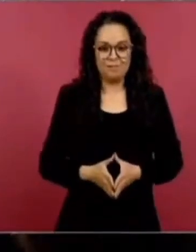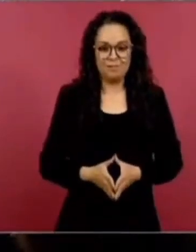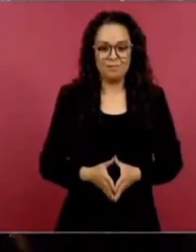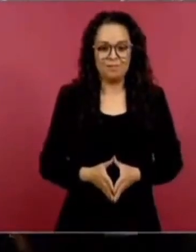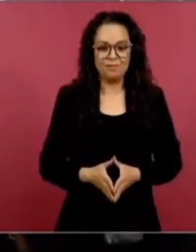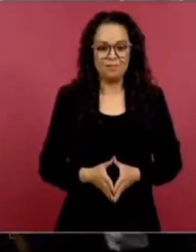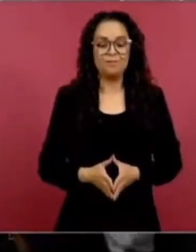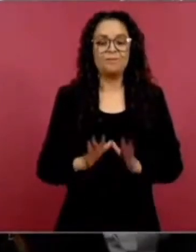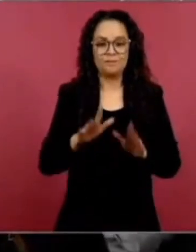Dámonos.